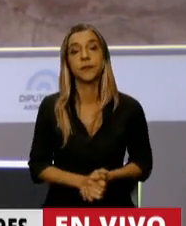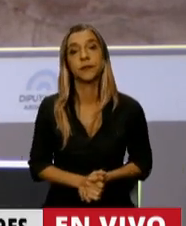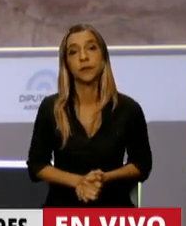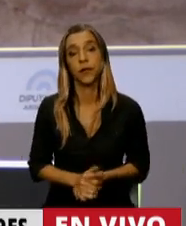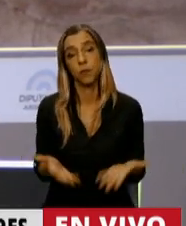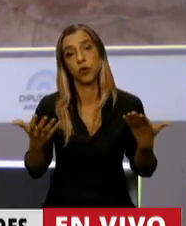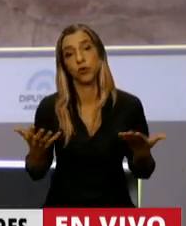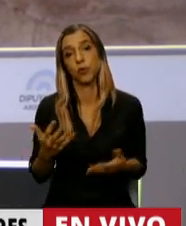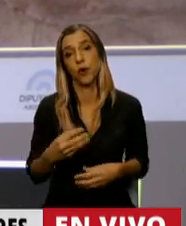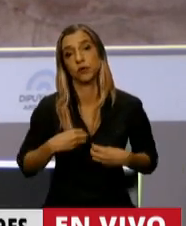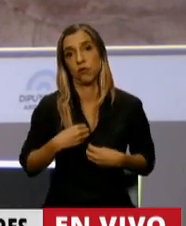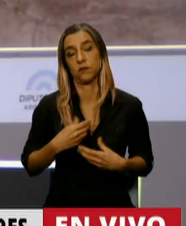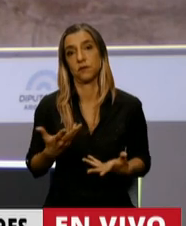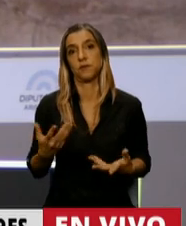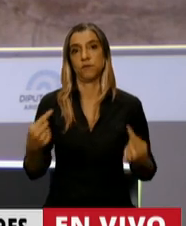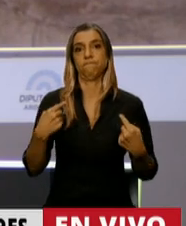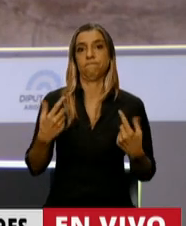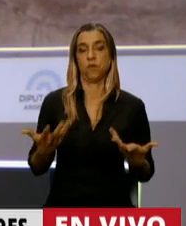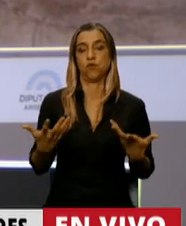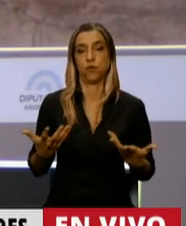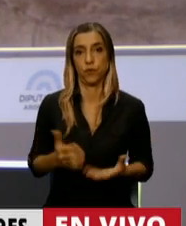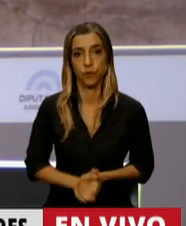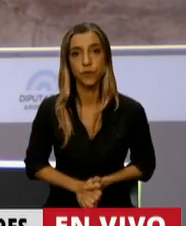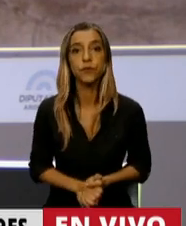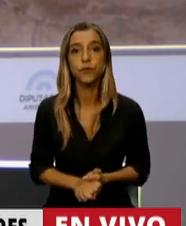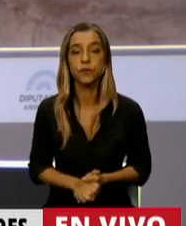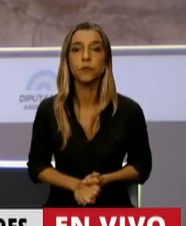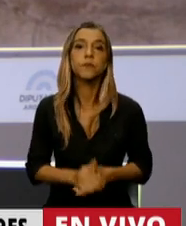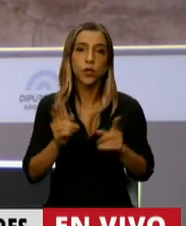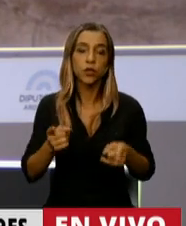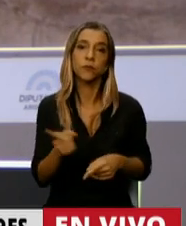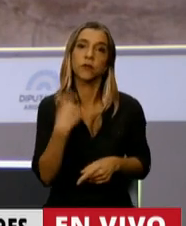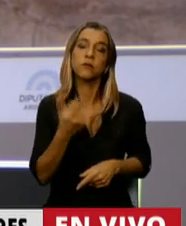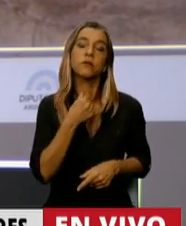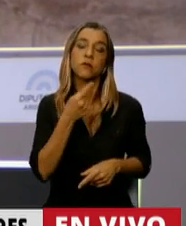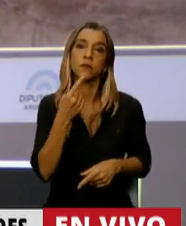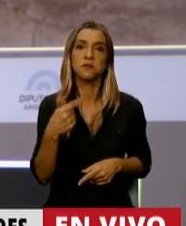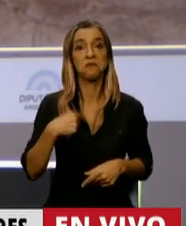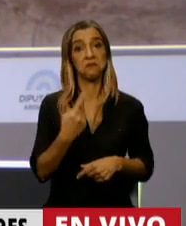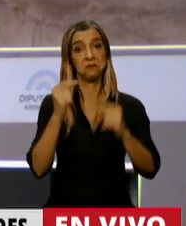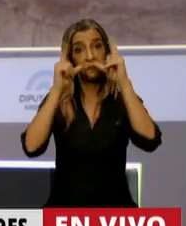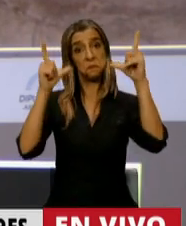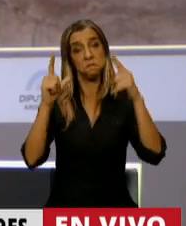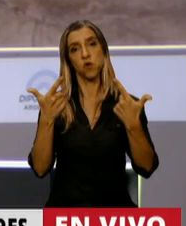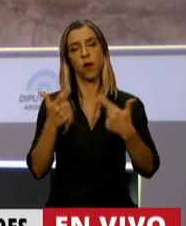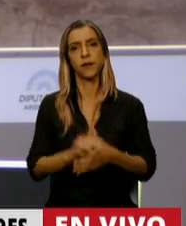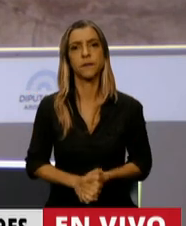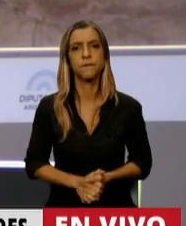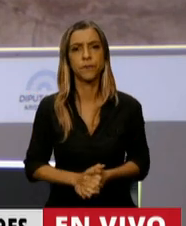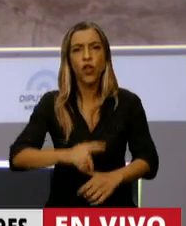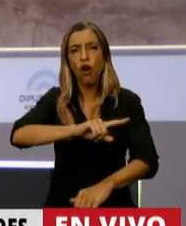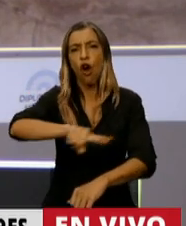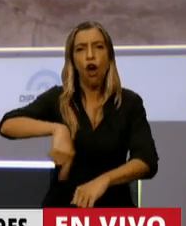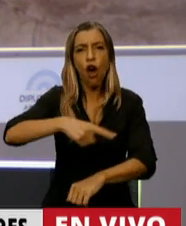que nos sentimos agraviados, pero además hay algo que podemos decir que es que no nos sentimos sorprendidos. Hace horas